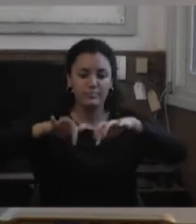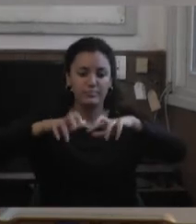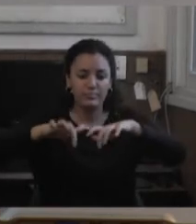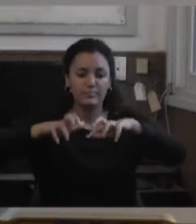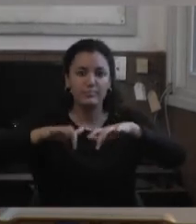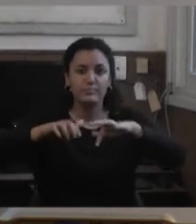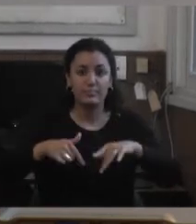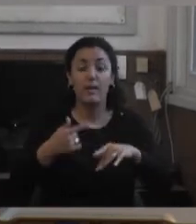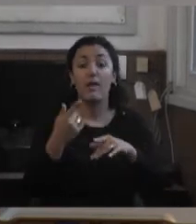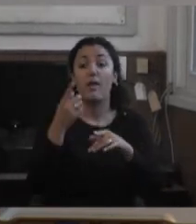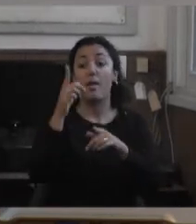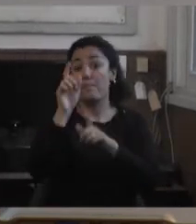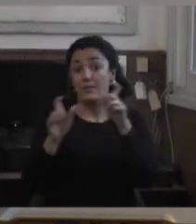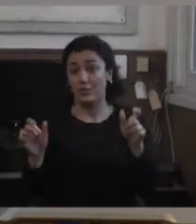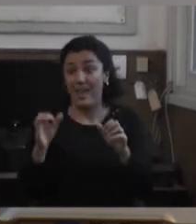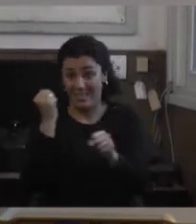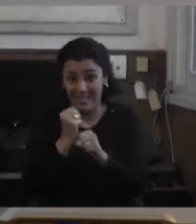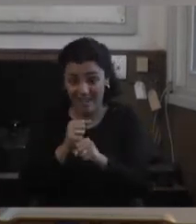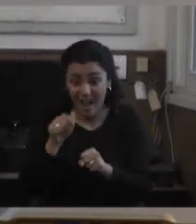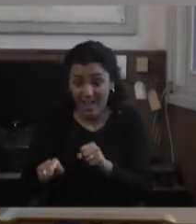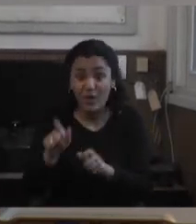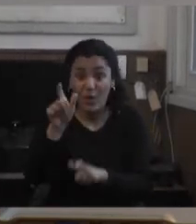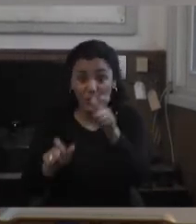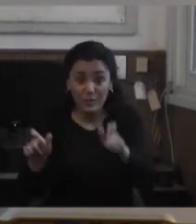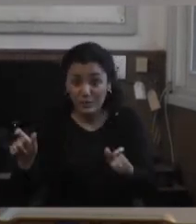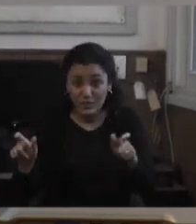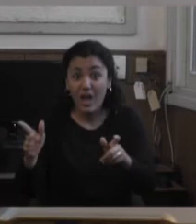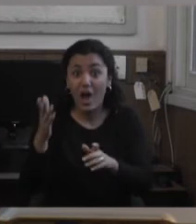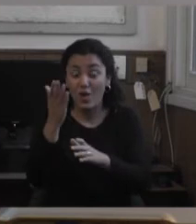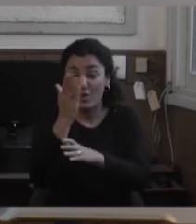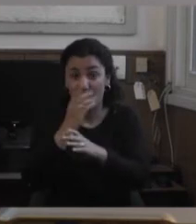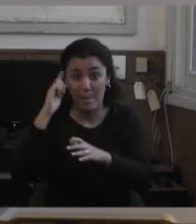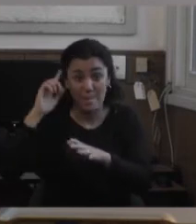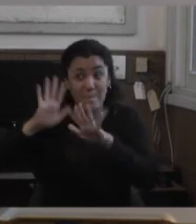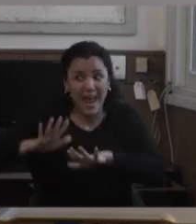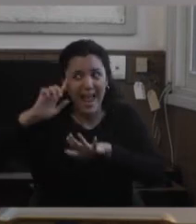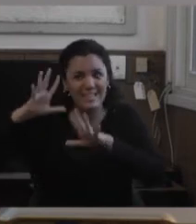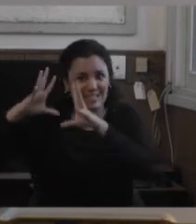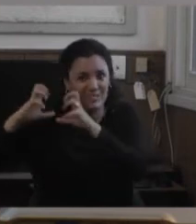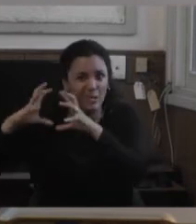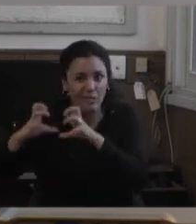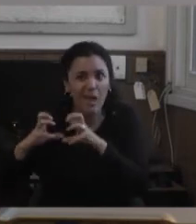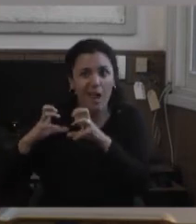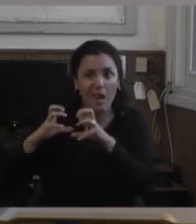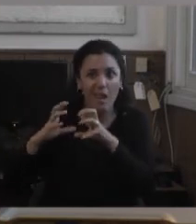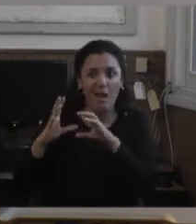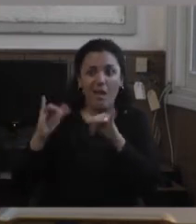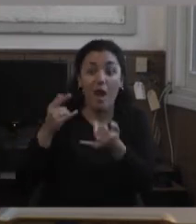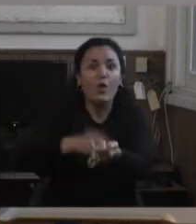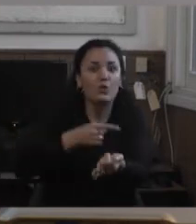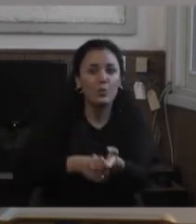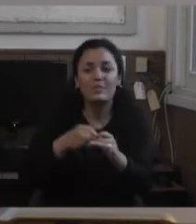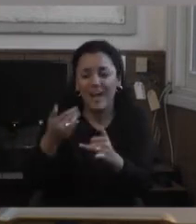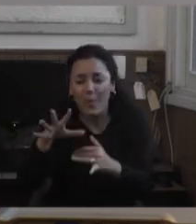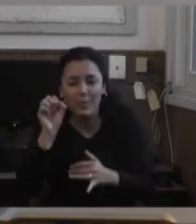con chicos con parálisis cerebral al ratito ya los le entendés y da el tiempo pero eso es una maravilla pero esto descubrir que